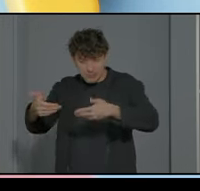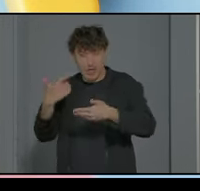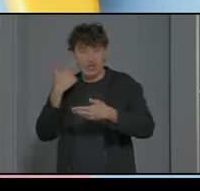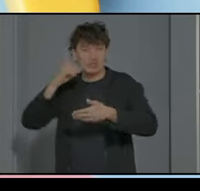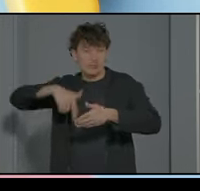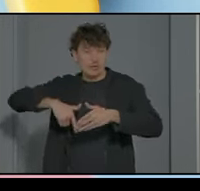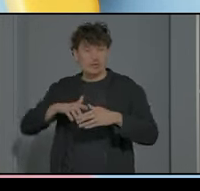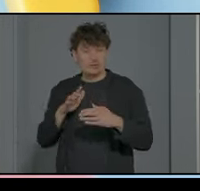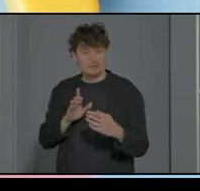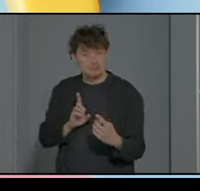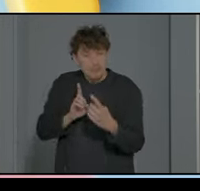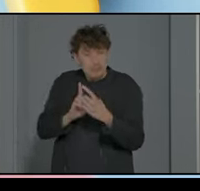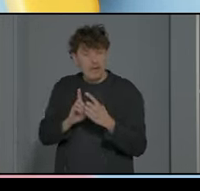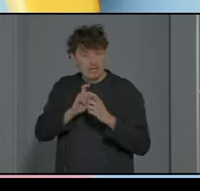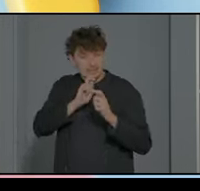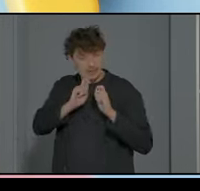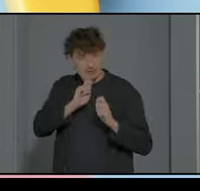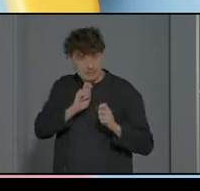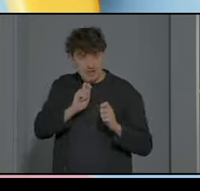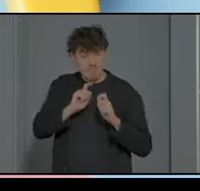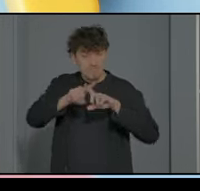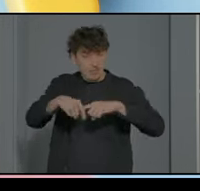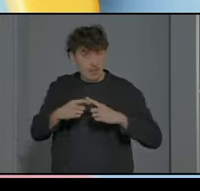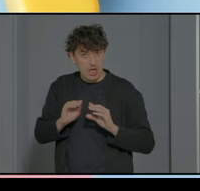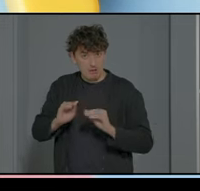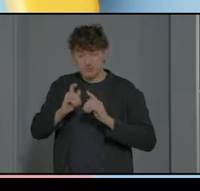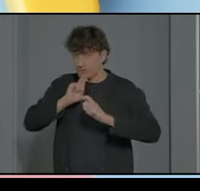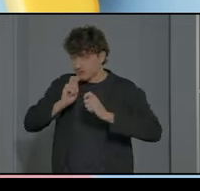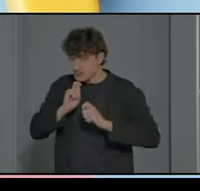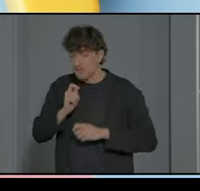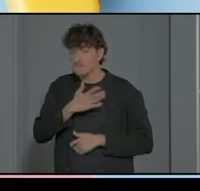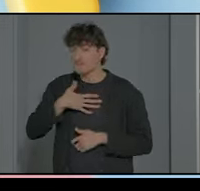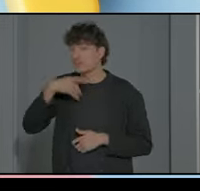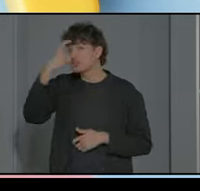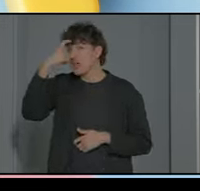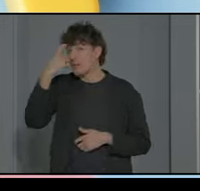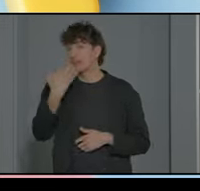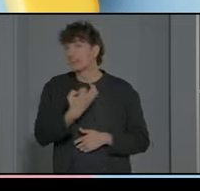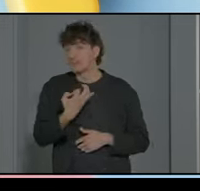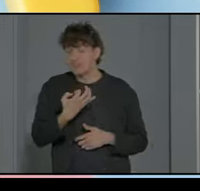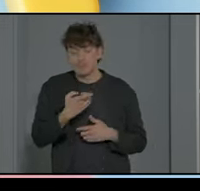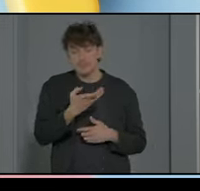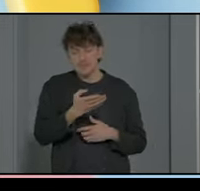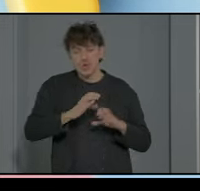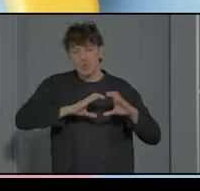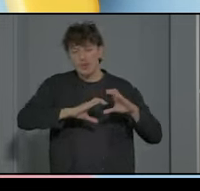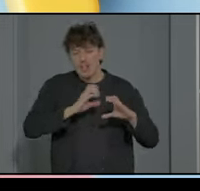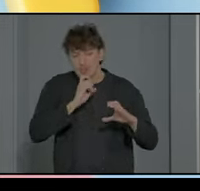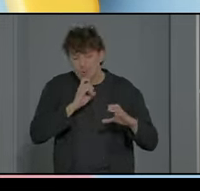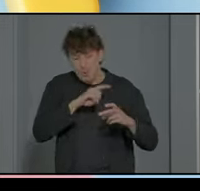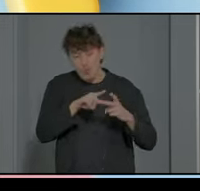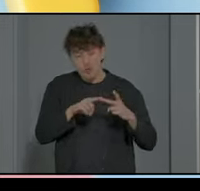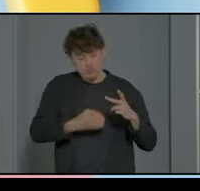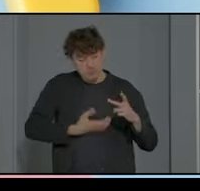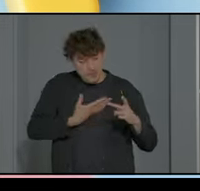entrevista que ya estamos teniendo con la familia y ahí nos interesa saber sobre todo pues como se comunica sus intereses un